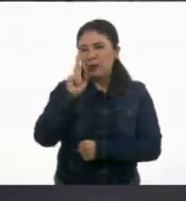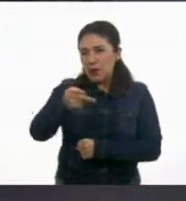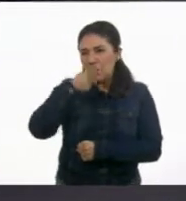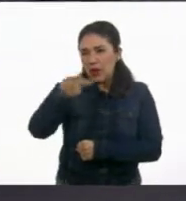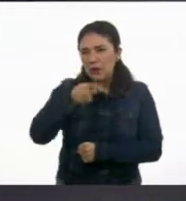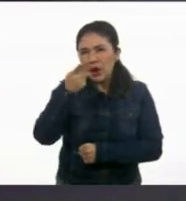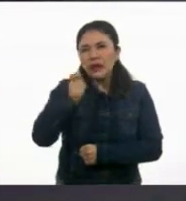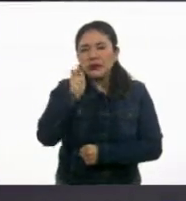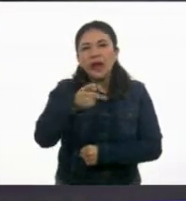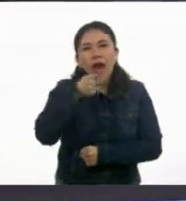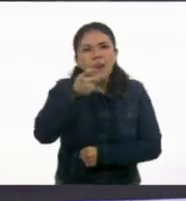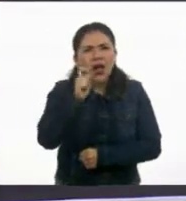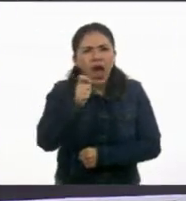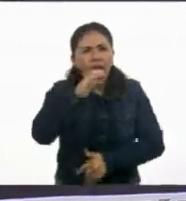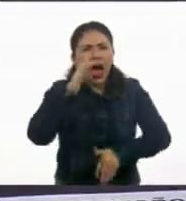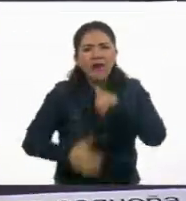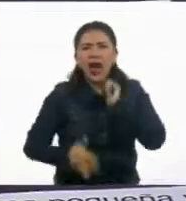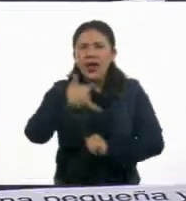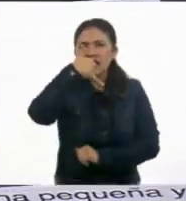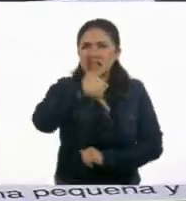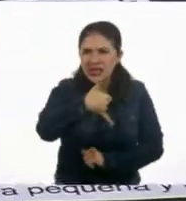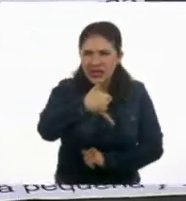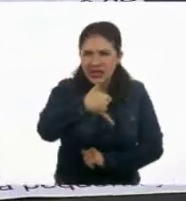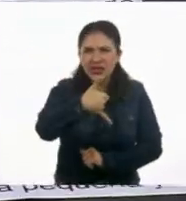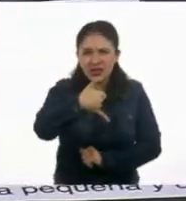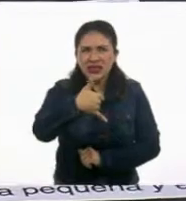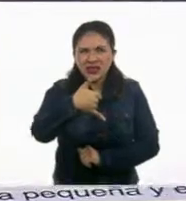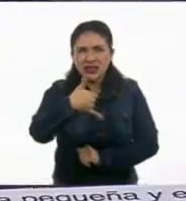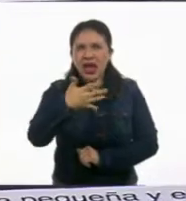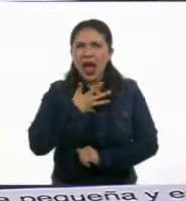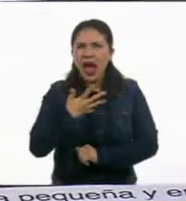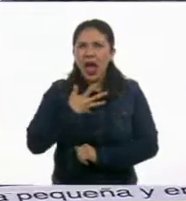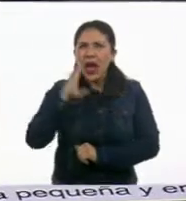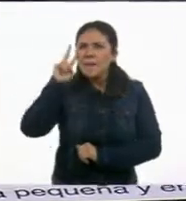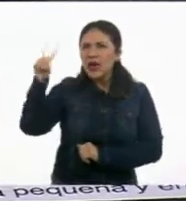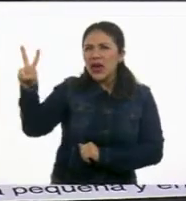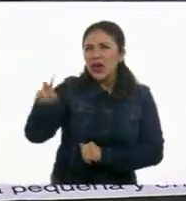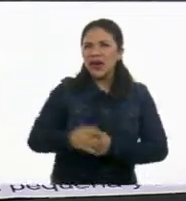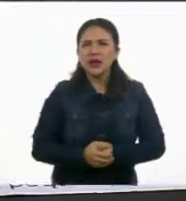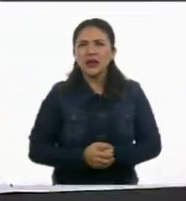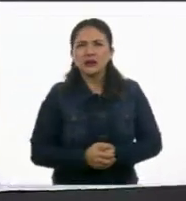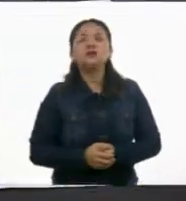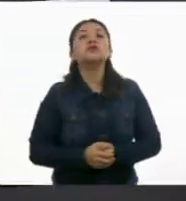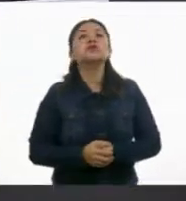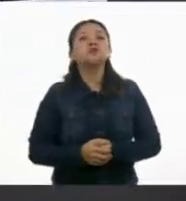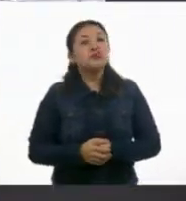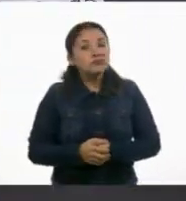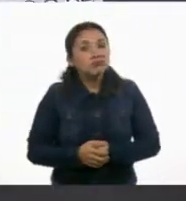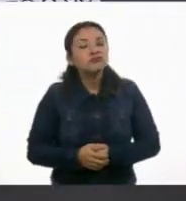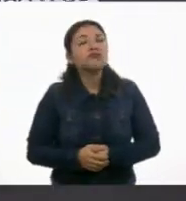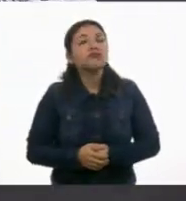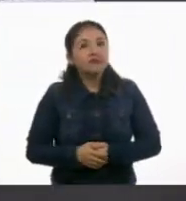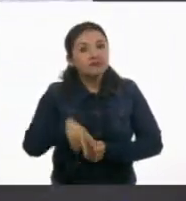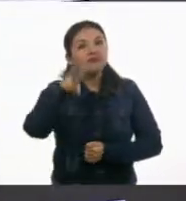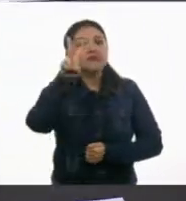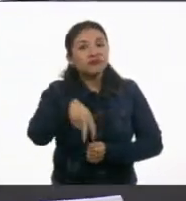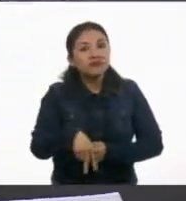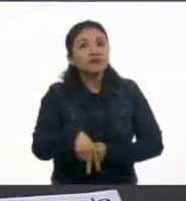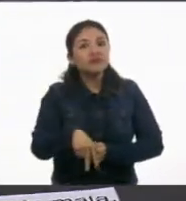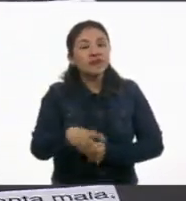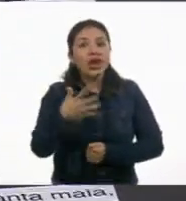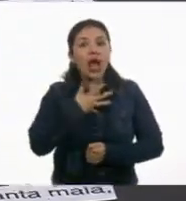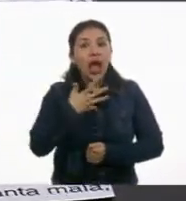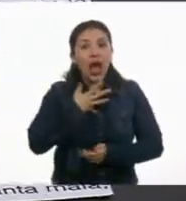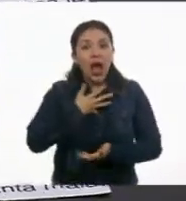diciendo la que termina con I. Ajá. A ver, la localizamos. Es exactamente. Consecuentemente, había